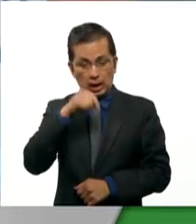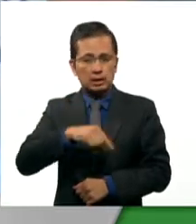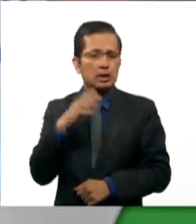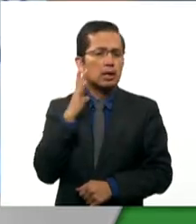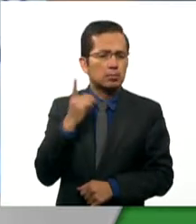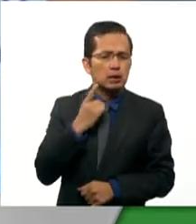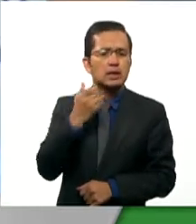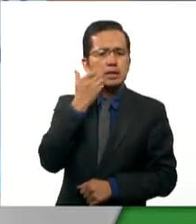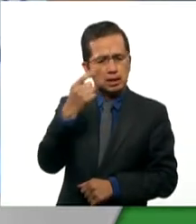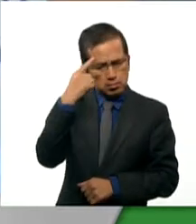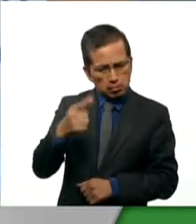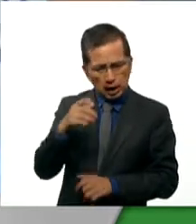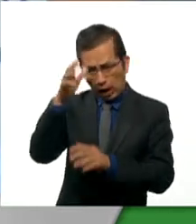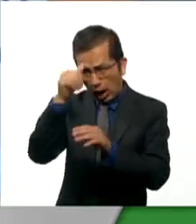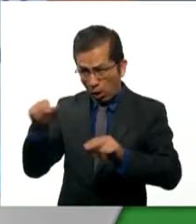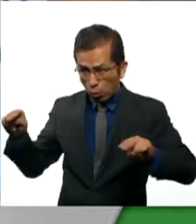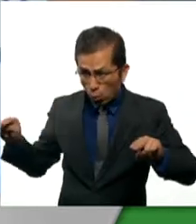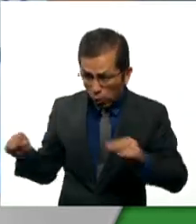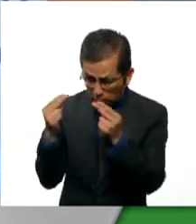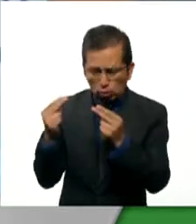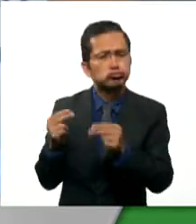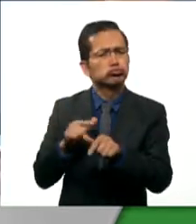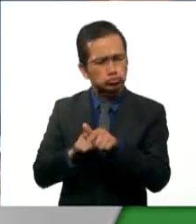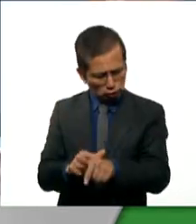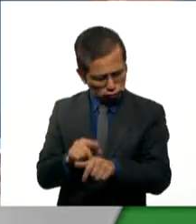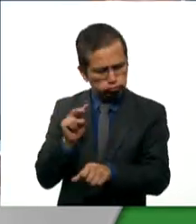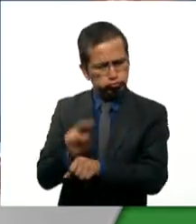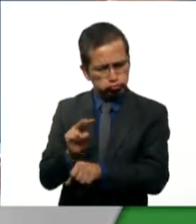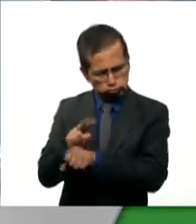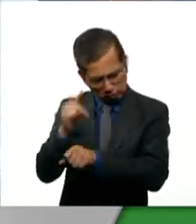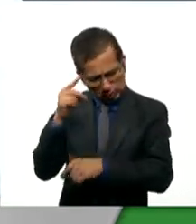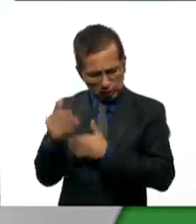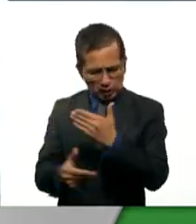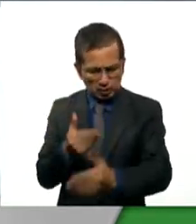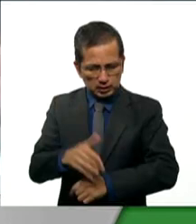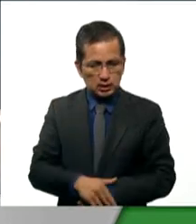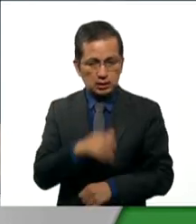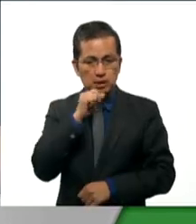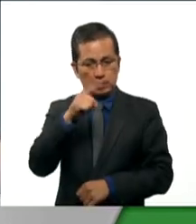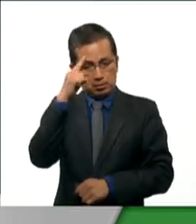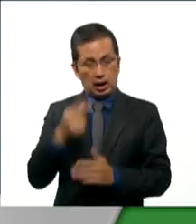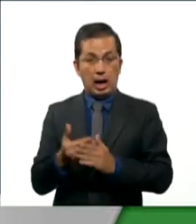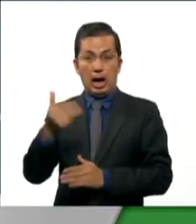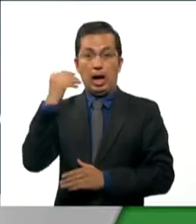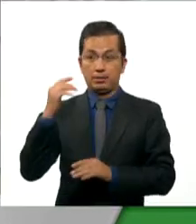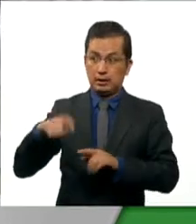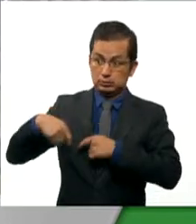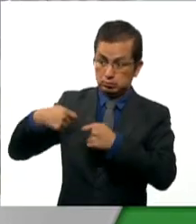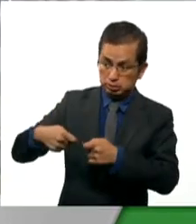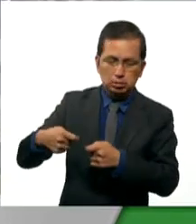continuidad a los tratados signados por ambos gobiernos y a las acciones abordadas en la legislatura anterior.